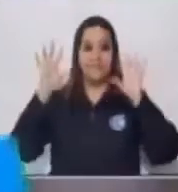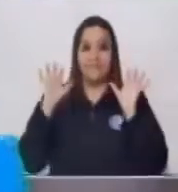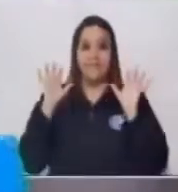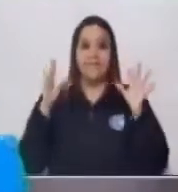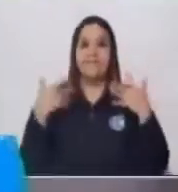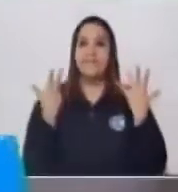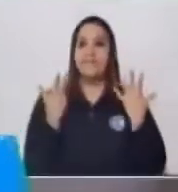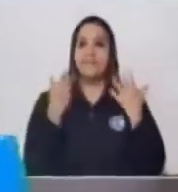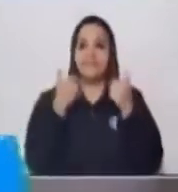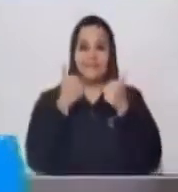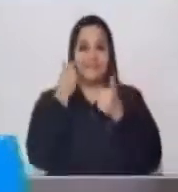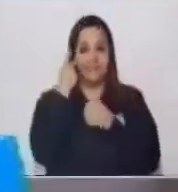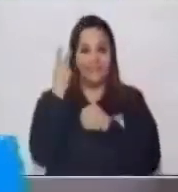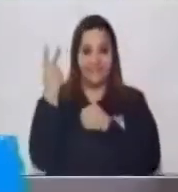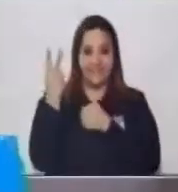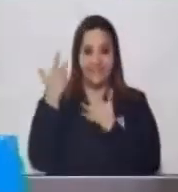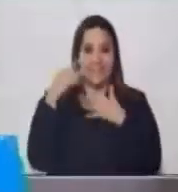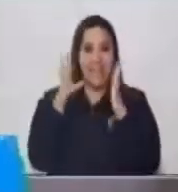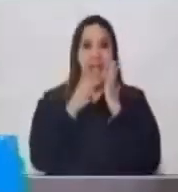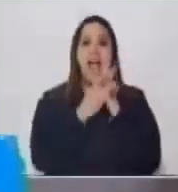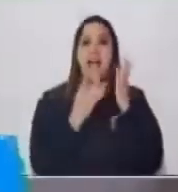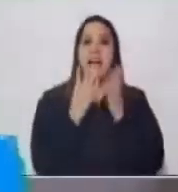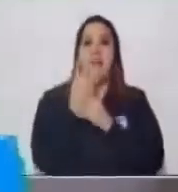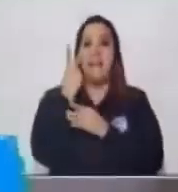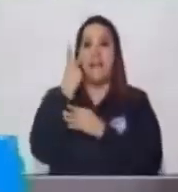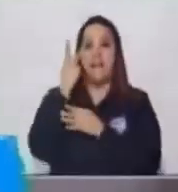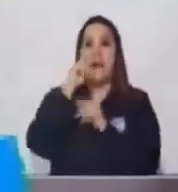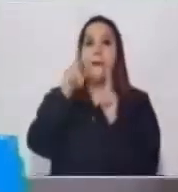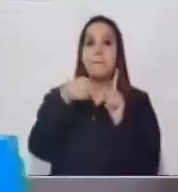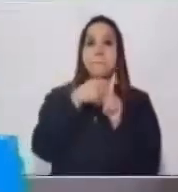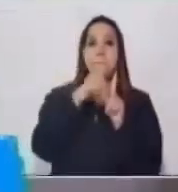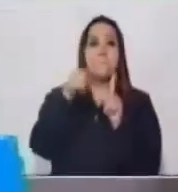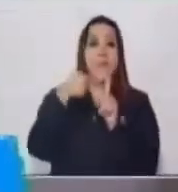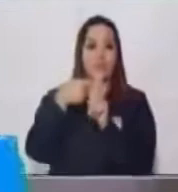a la vista porque vamos a sumar